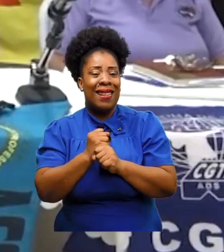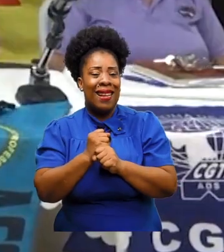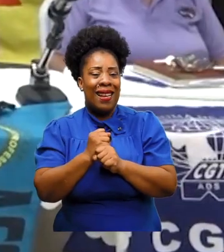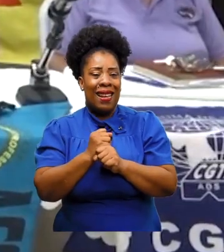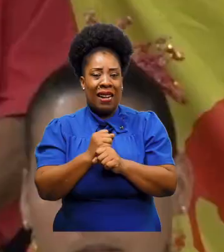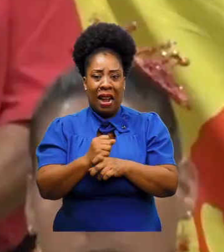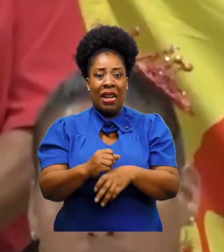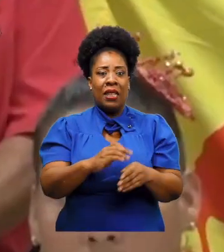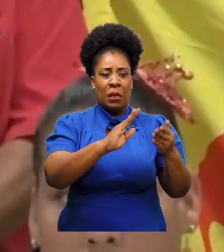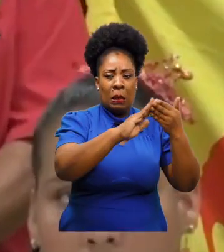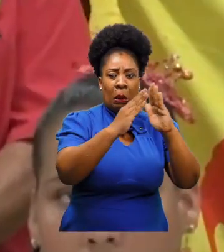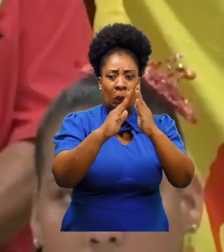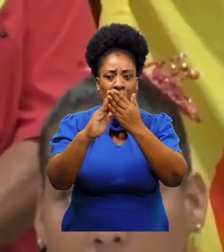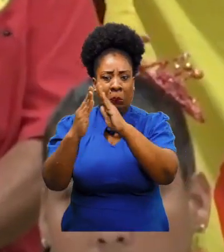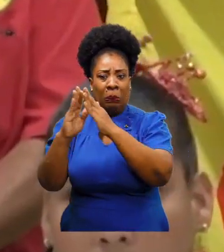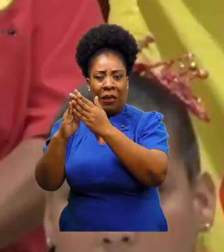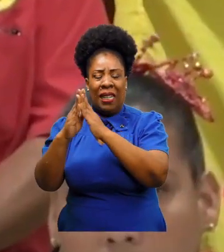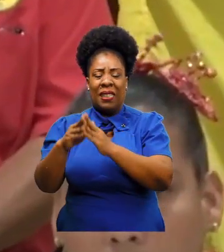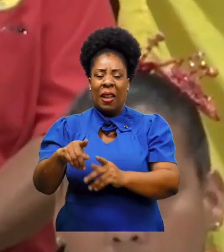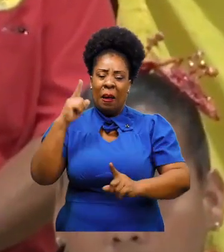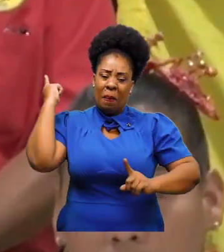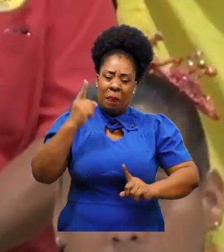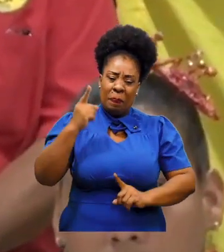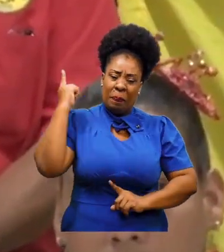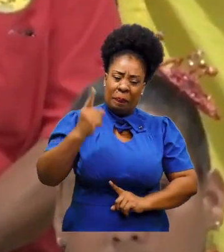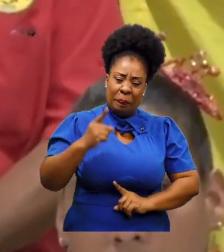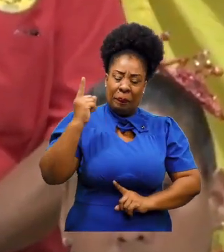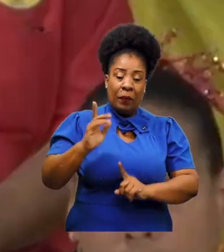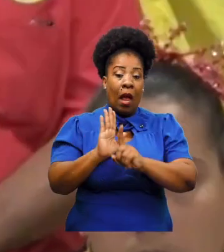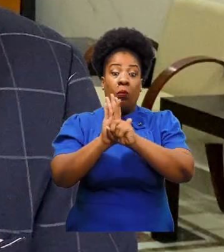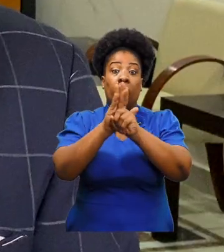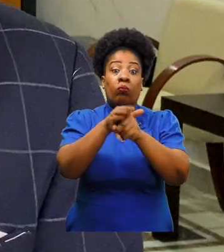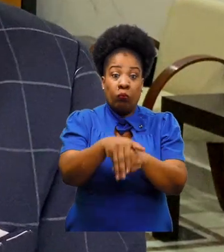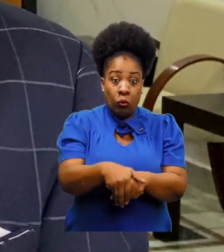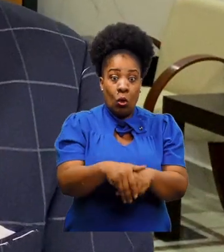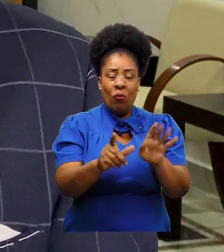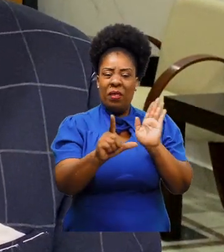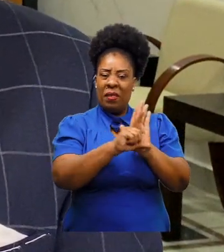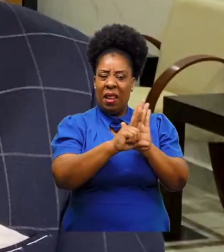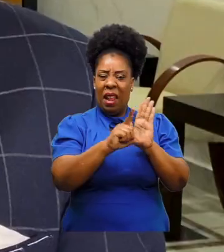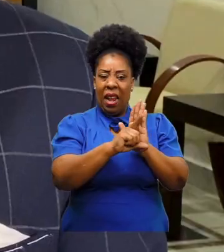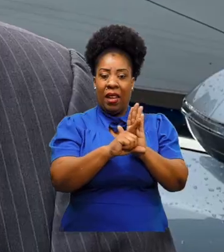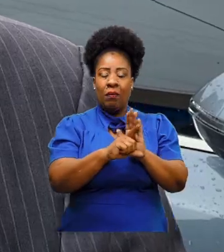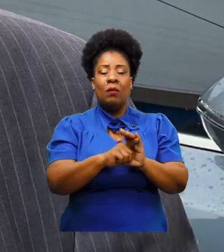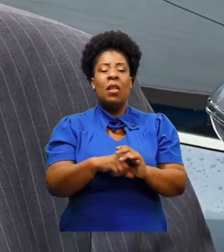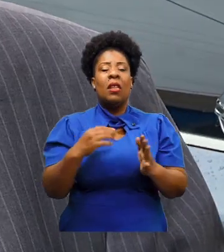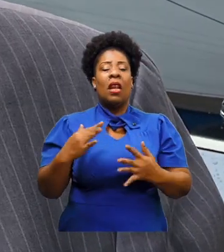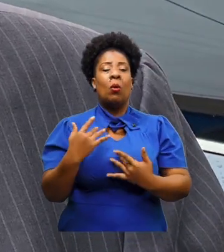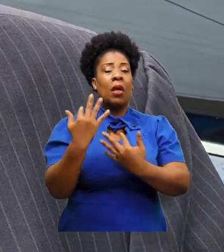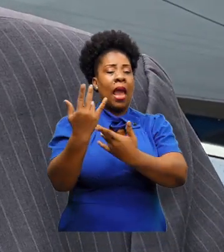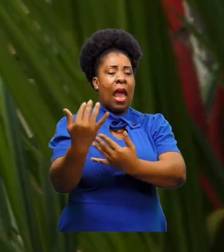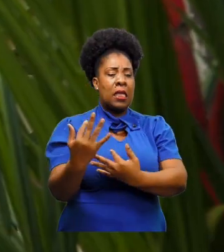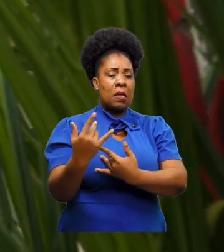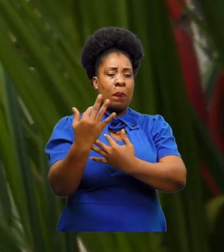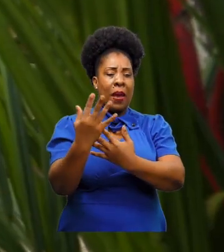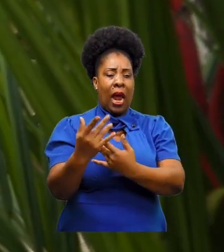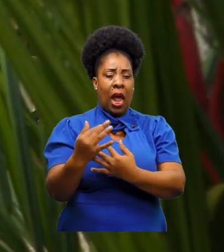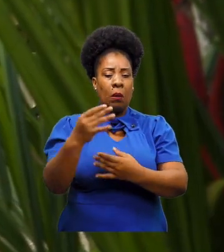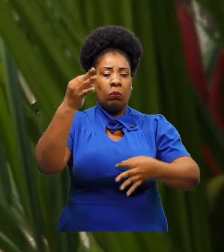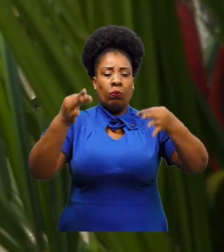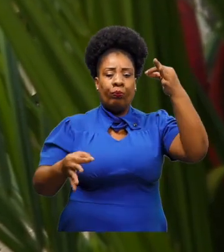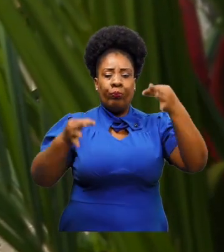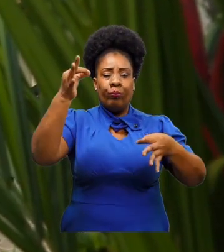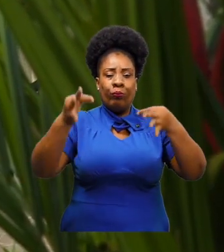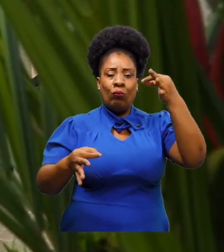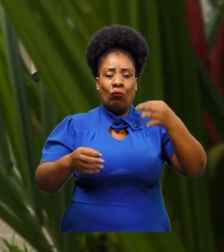gremios que aglutinan Alianza Pueblo Unido por la Vida exigen la erogación de la ley, en tanto juristas aseguran se debe esperar el fallo